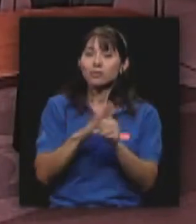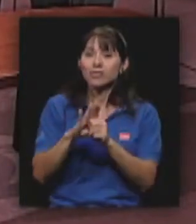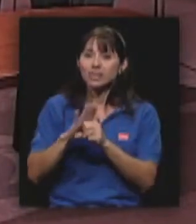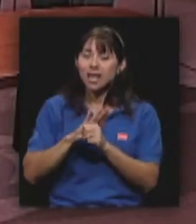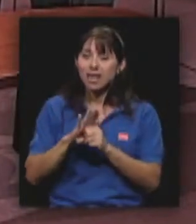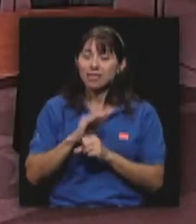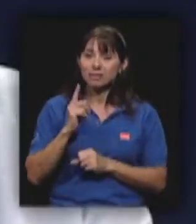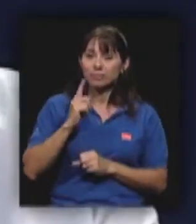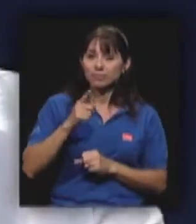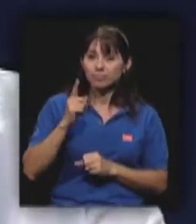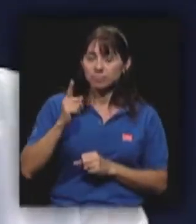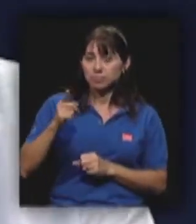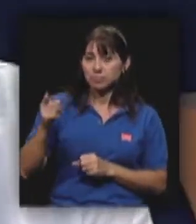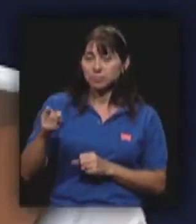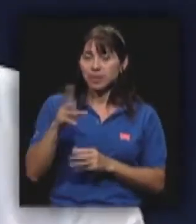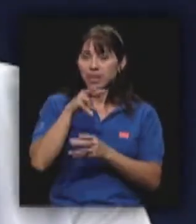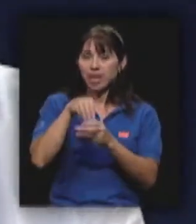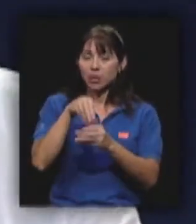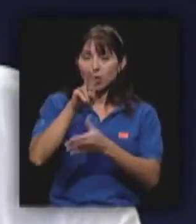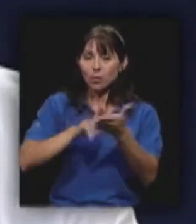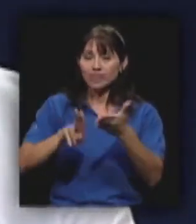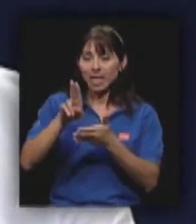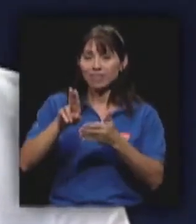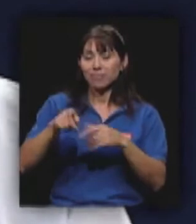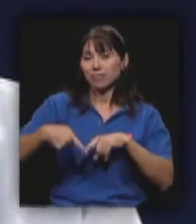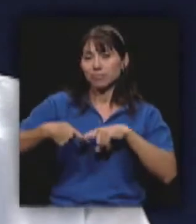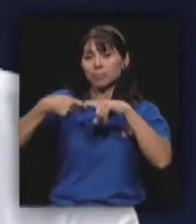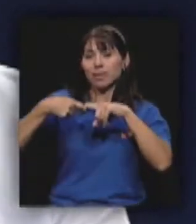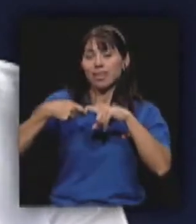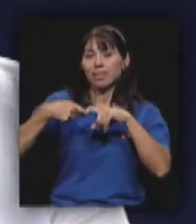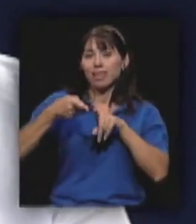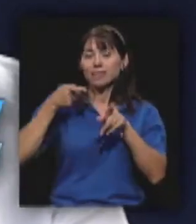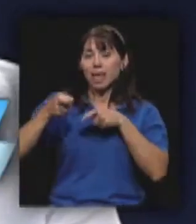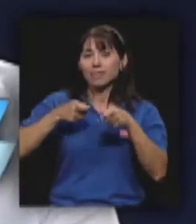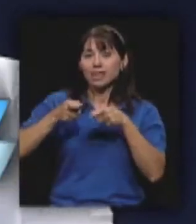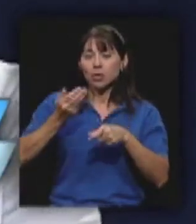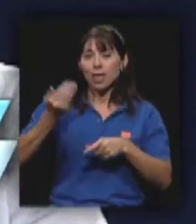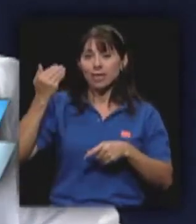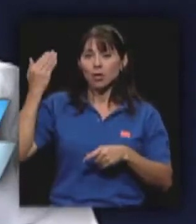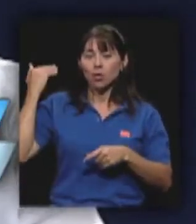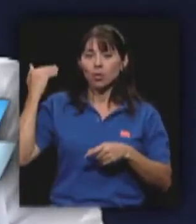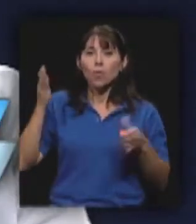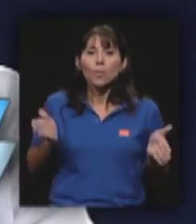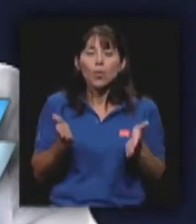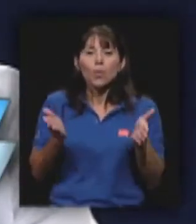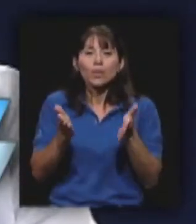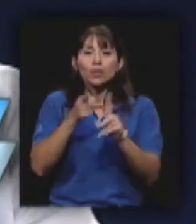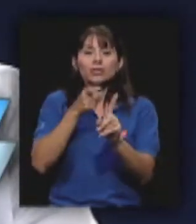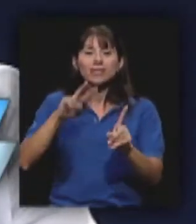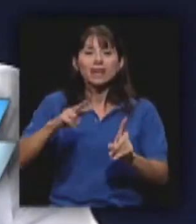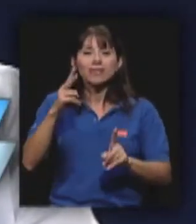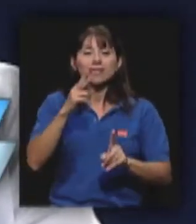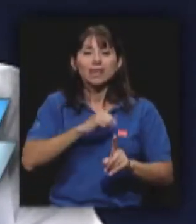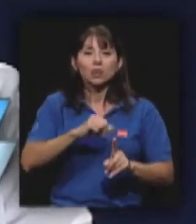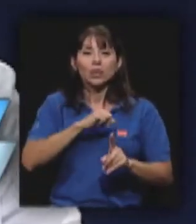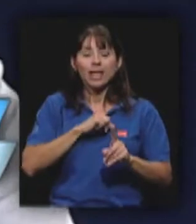dentro de la misma universidad que quedaron desde la administración anterior, promovidos desde la Vicerrectoría de